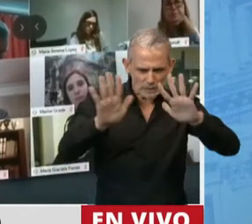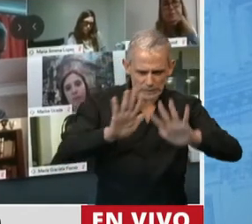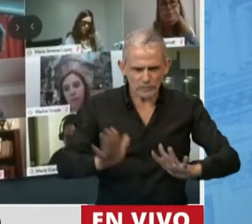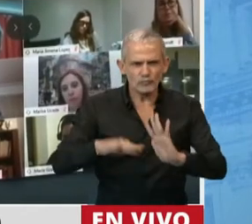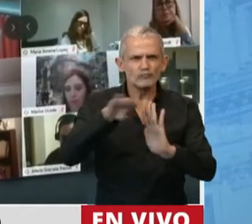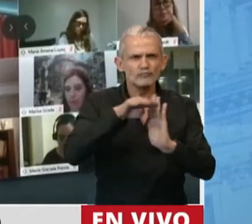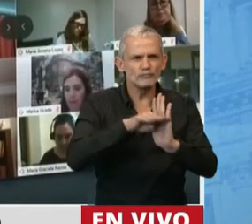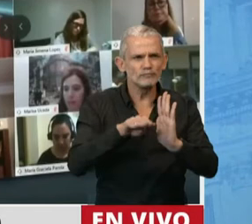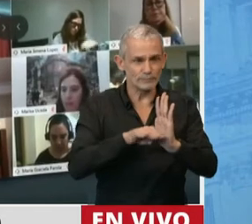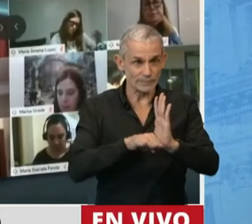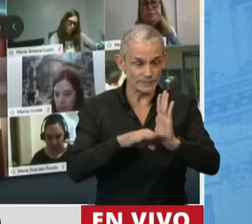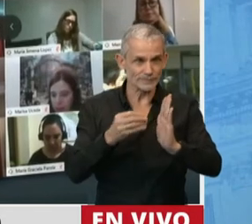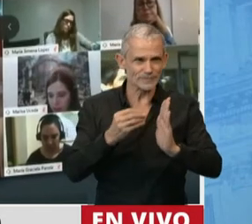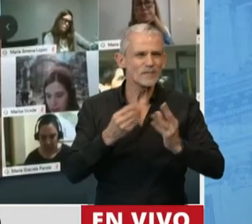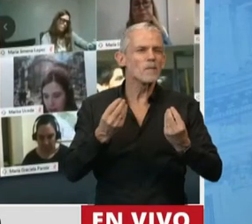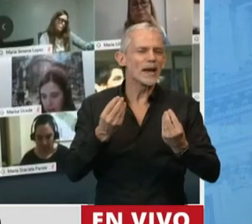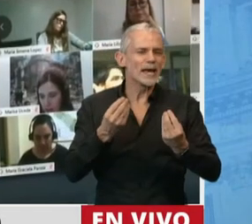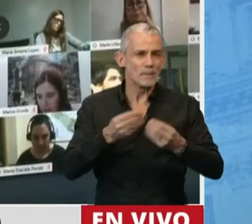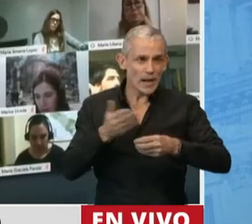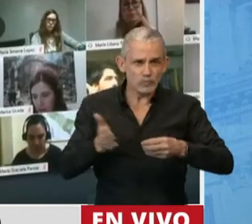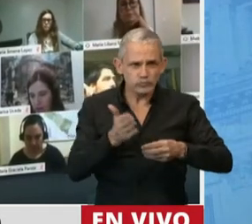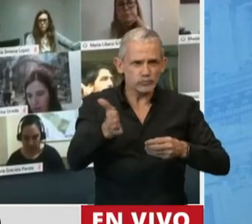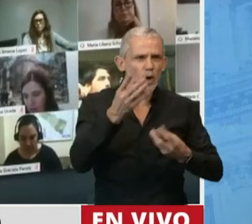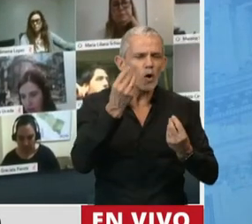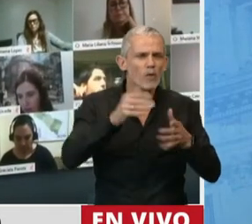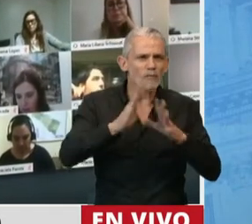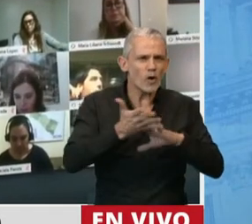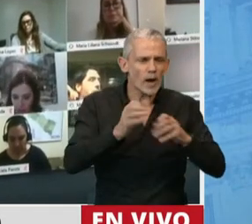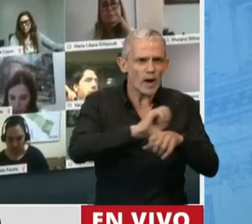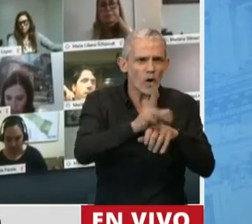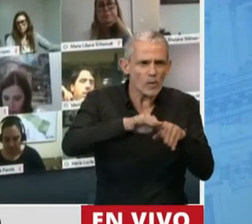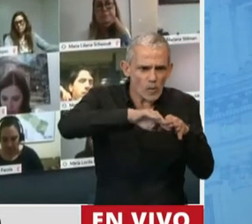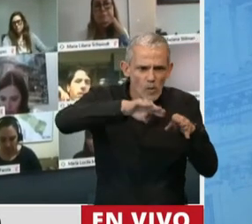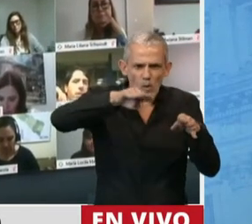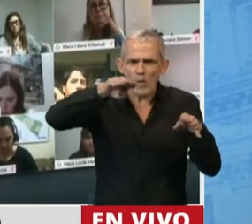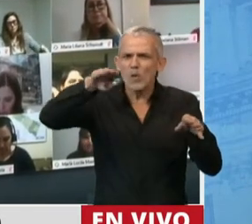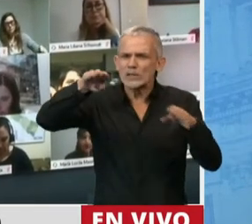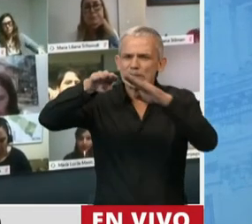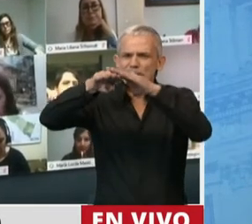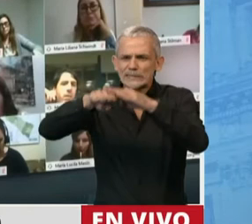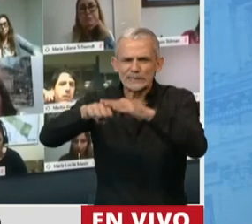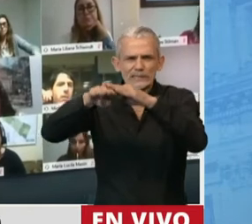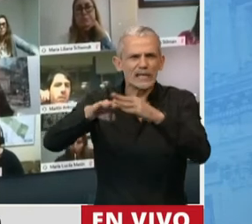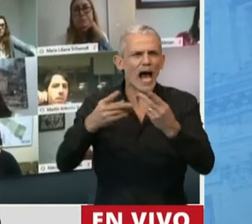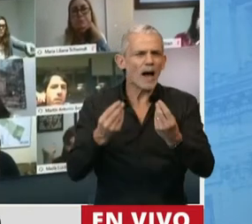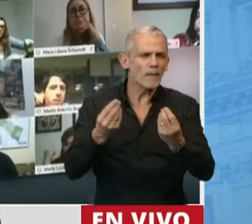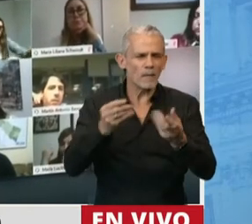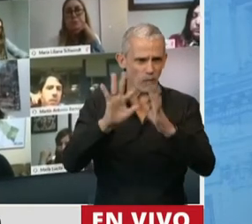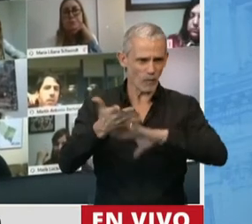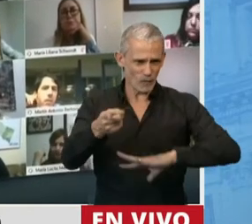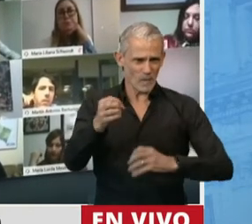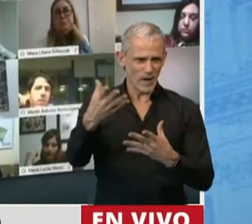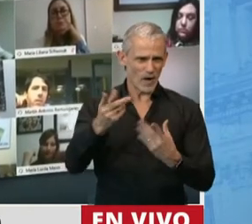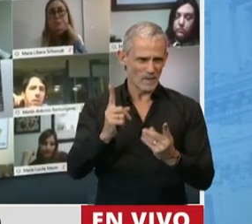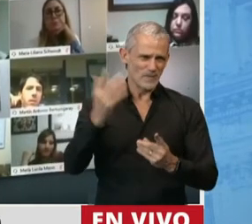de pautas que permitan seguir la evolución de esta pandemia y poder prevenir aquello que, como bien se ha dicho